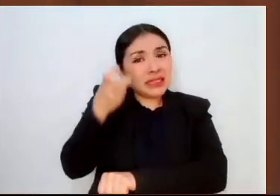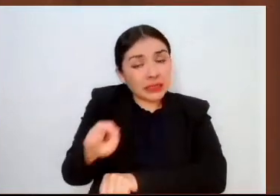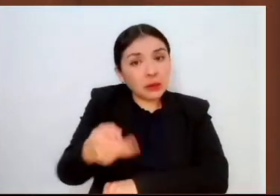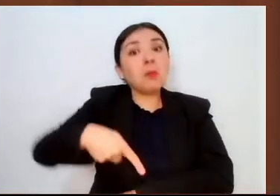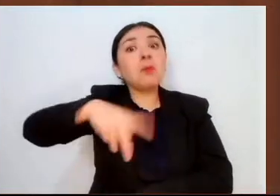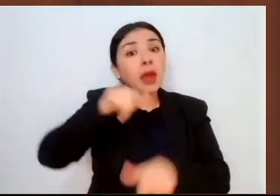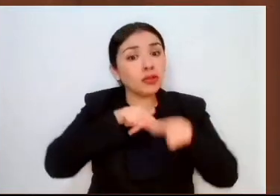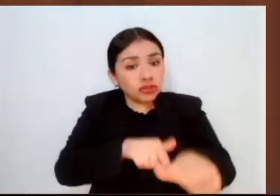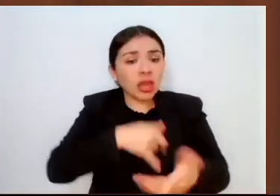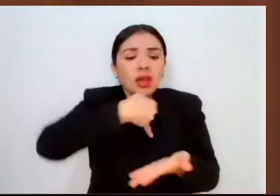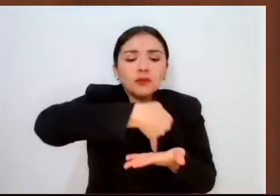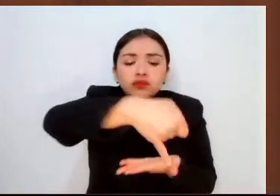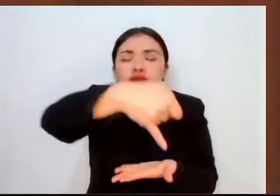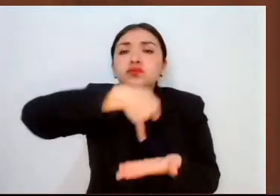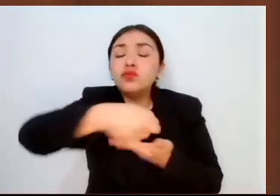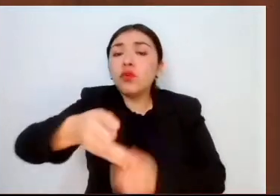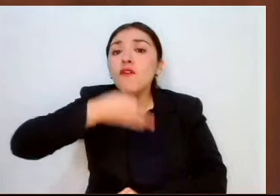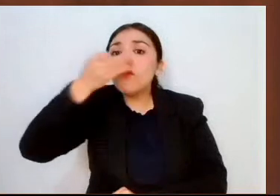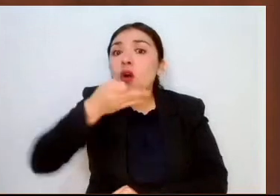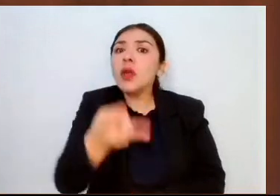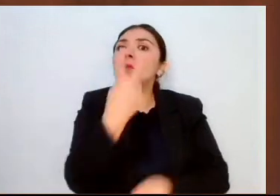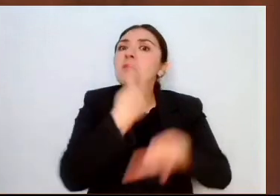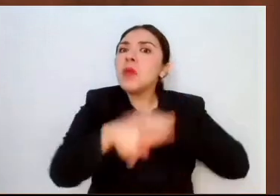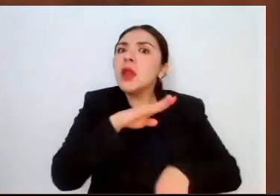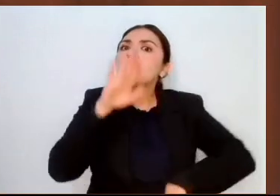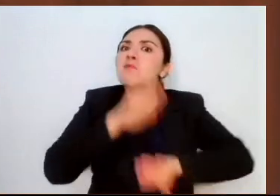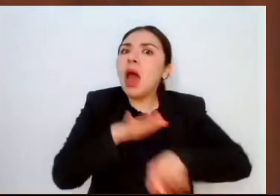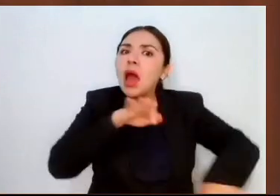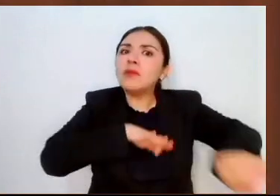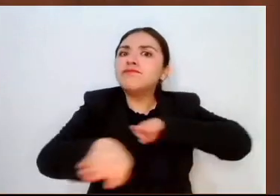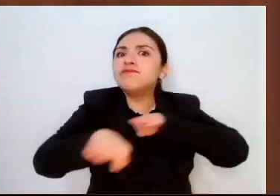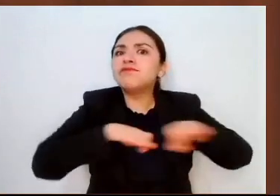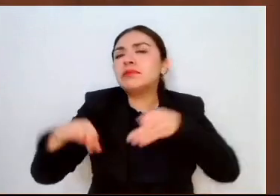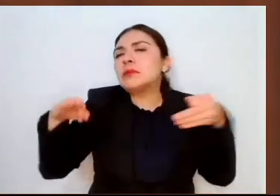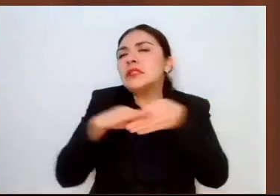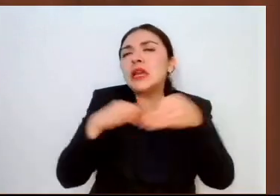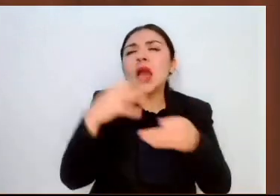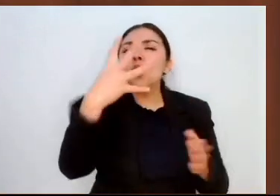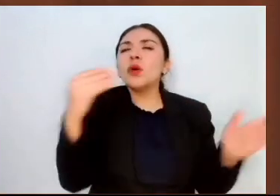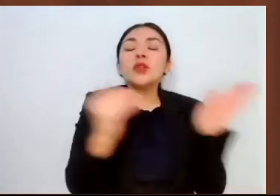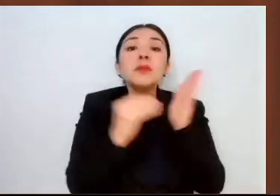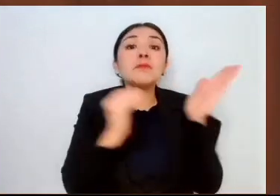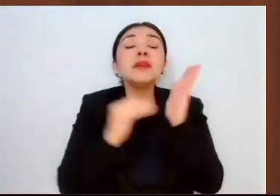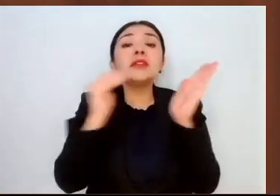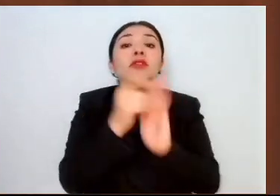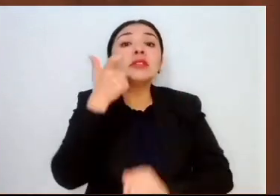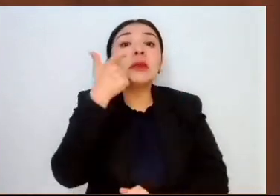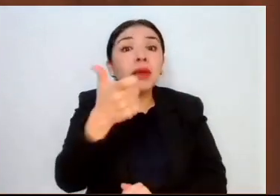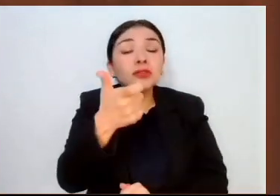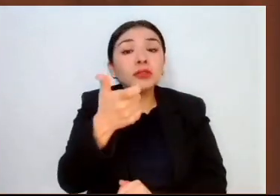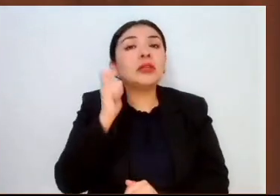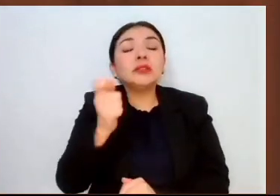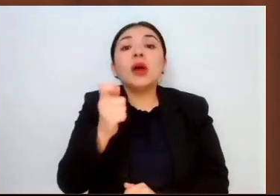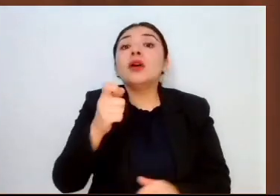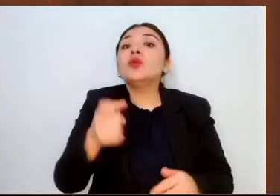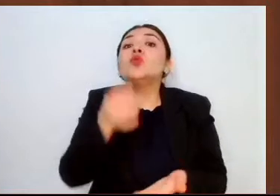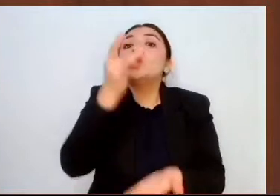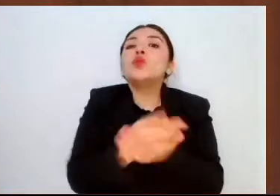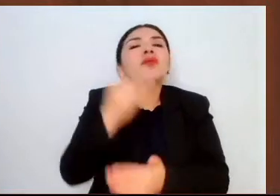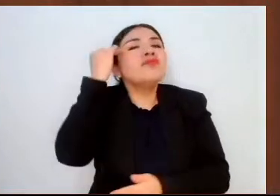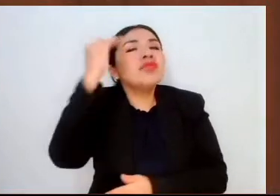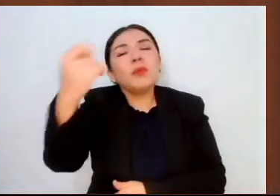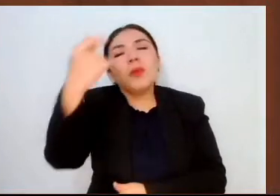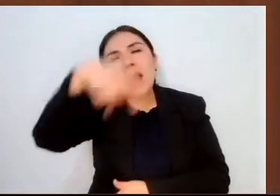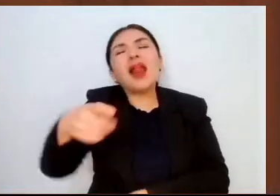generó una derrama económica cercana a los cuatro mil millones de pesos, tan sólo en las festividades del